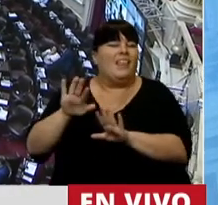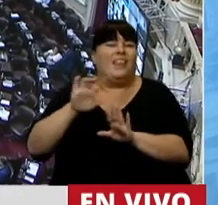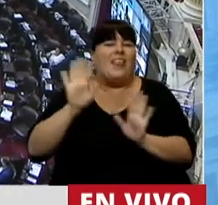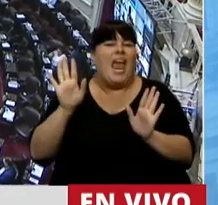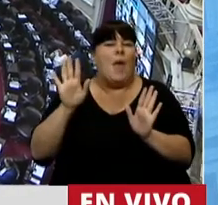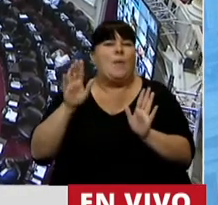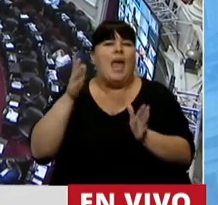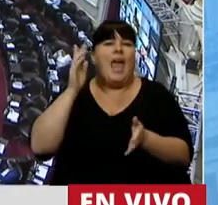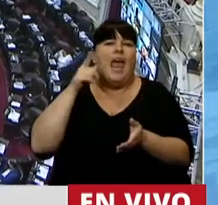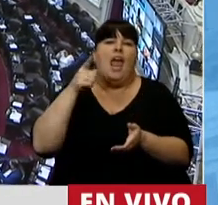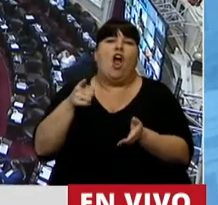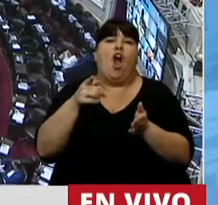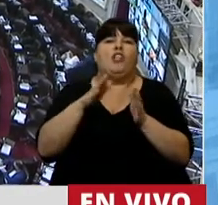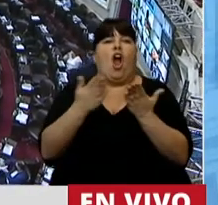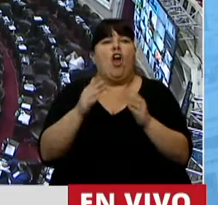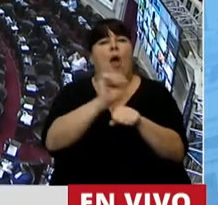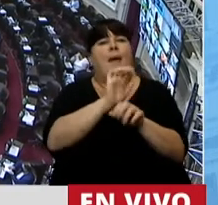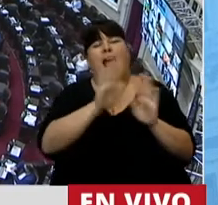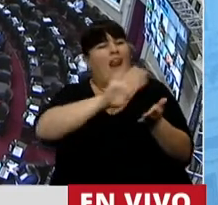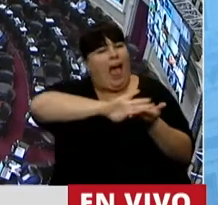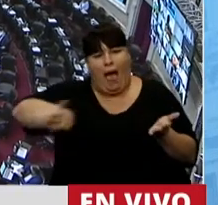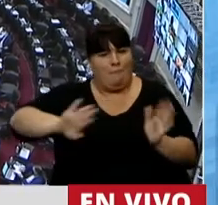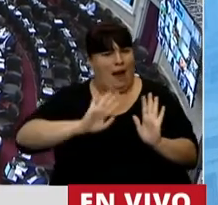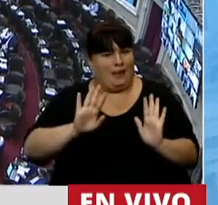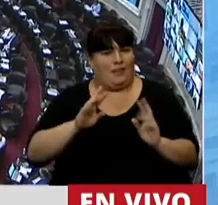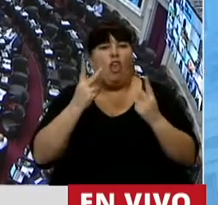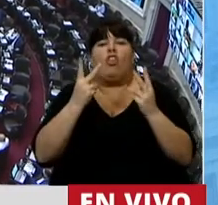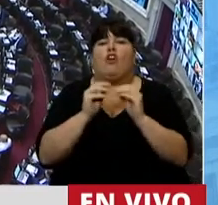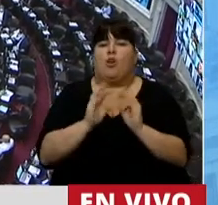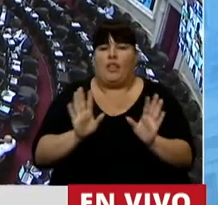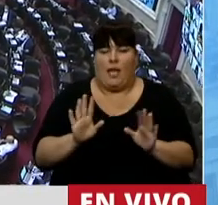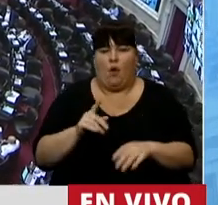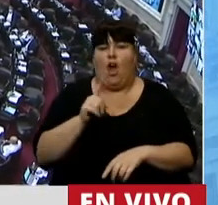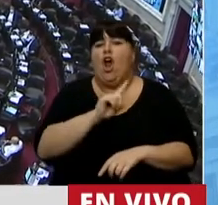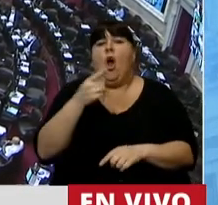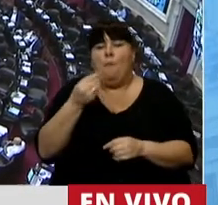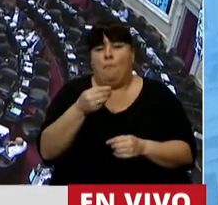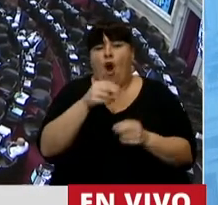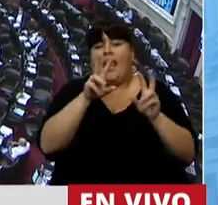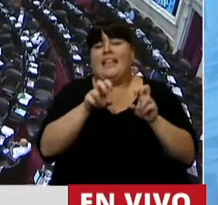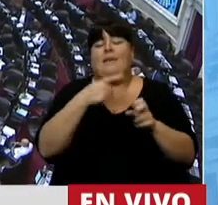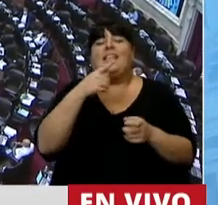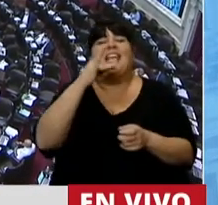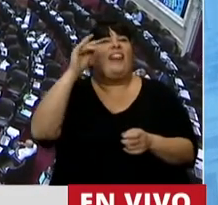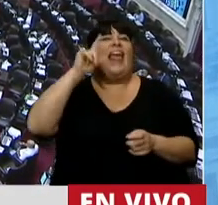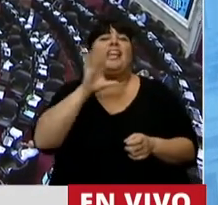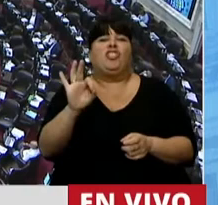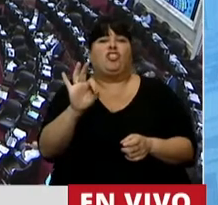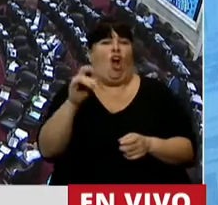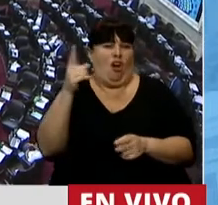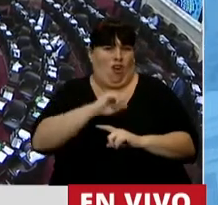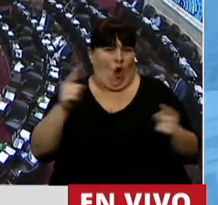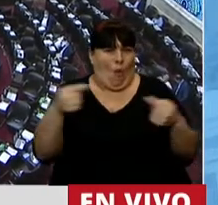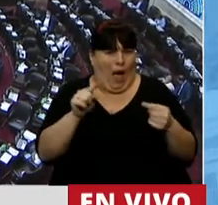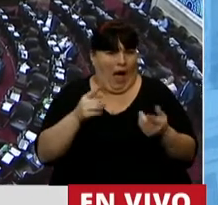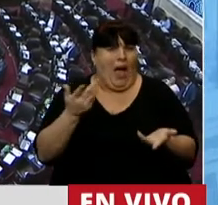de la represión del código penal. Por dos razones. No solamente porque su configuración como delito no fue efectiva,